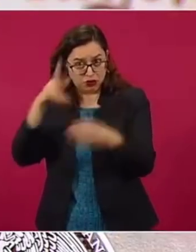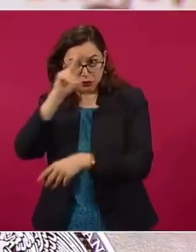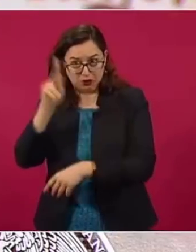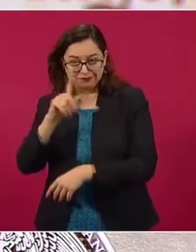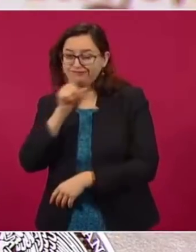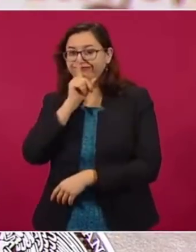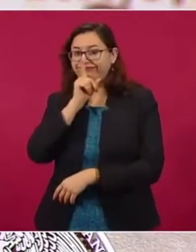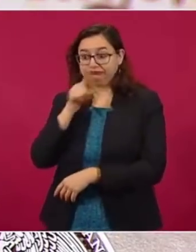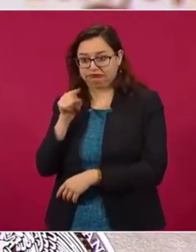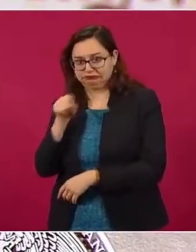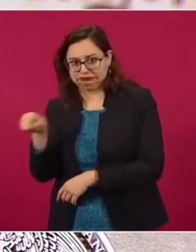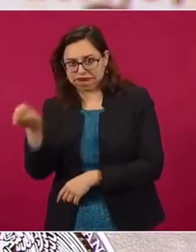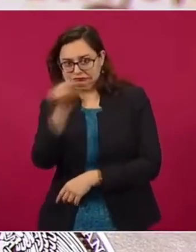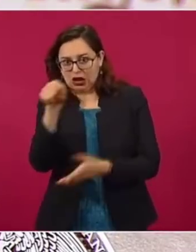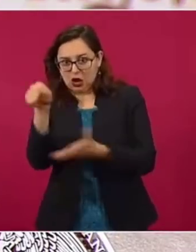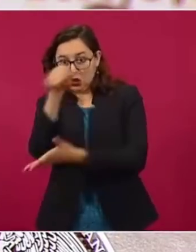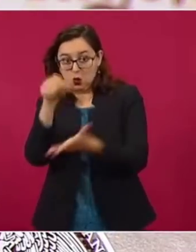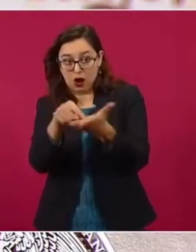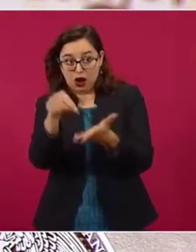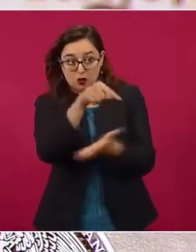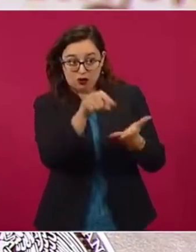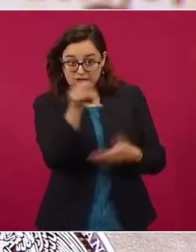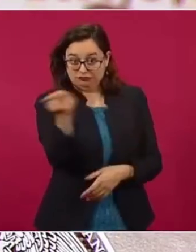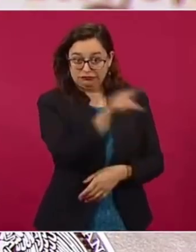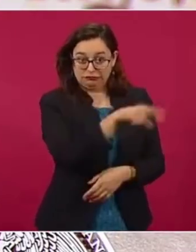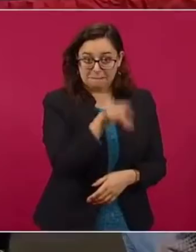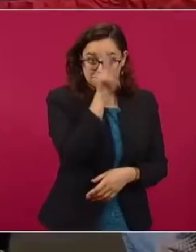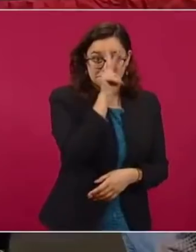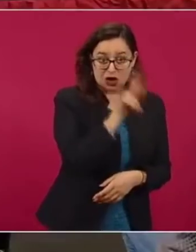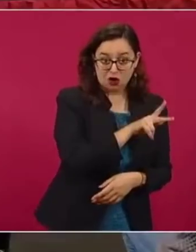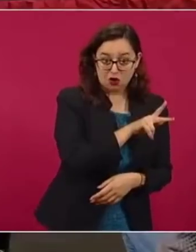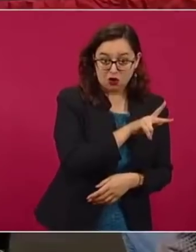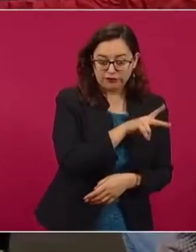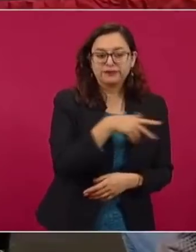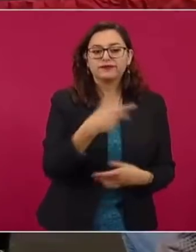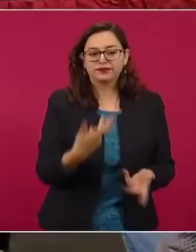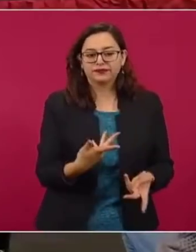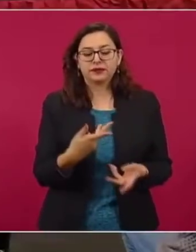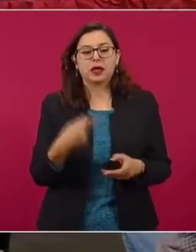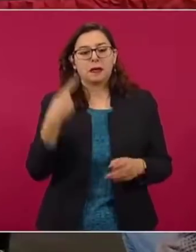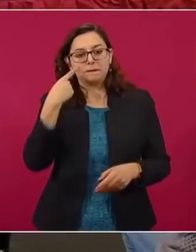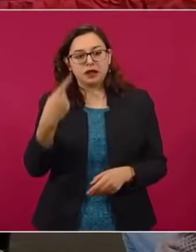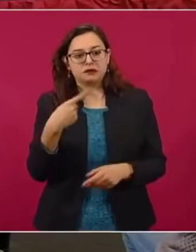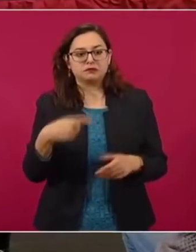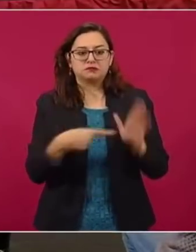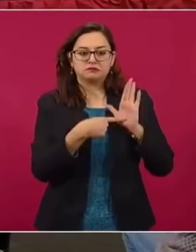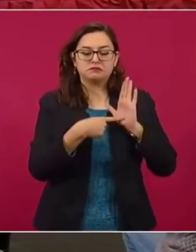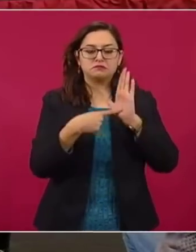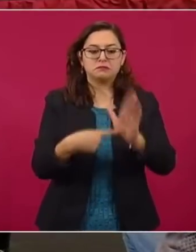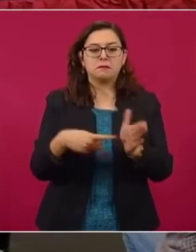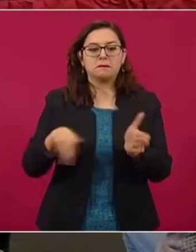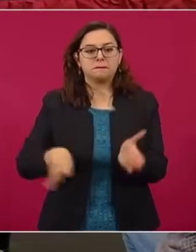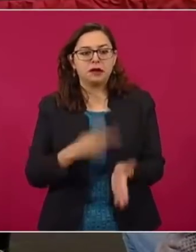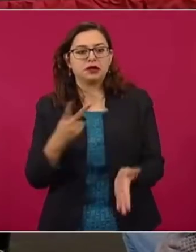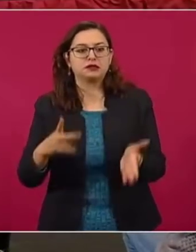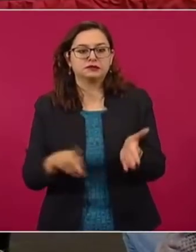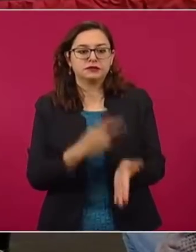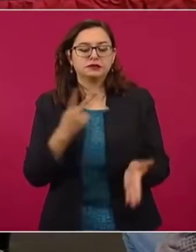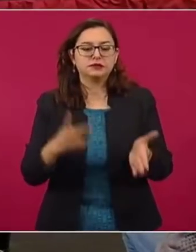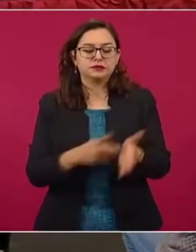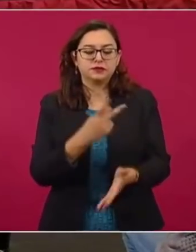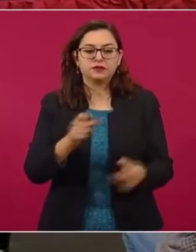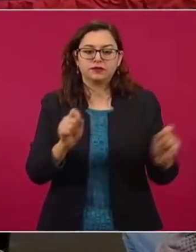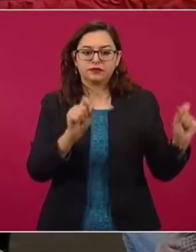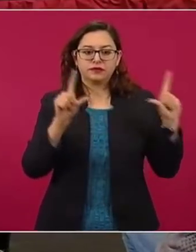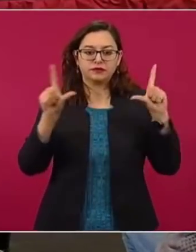Y esto lo vemos en esta gráfica, la siguiente, que hemos estado presentando a ustedes periódicamente. Lo que se ve